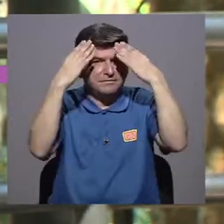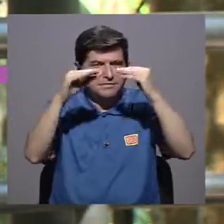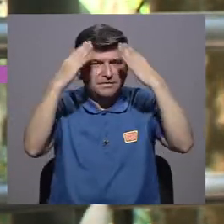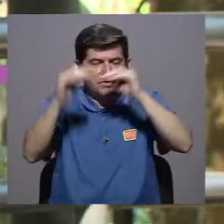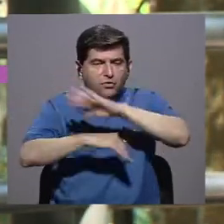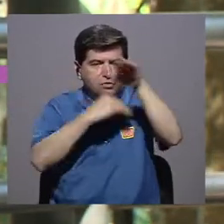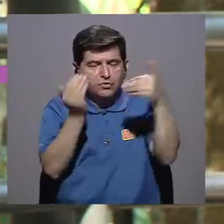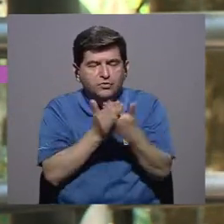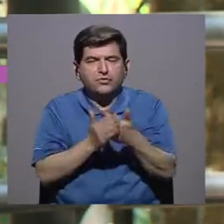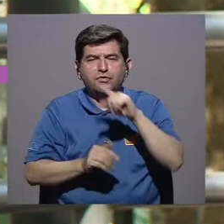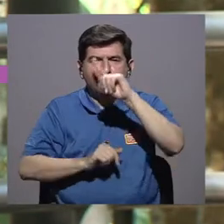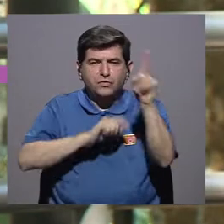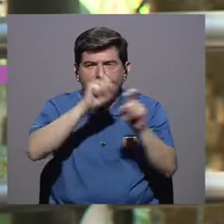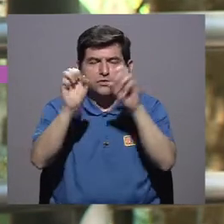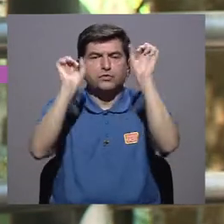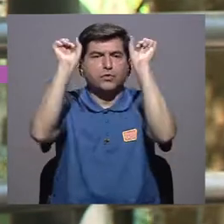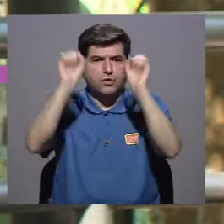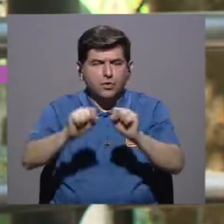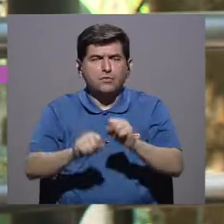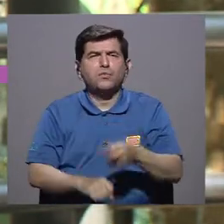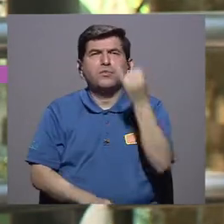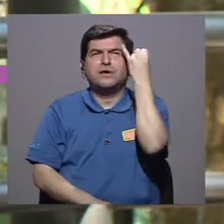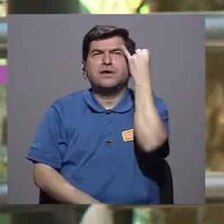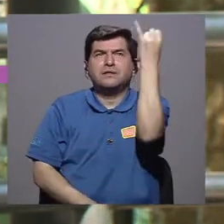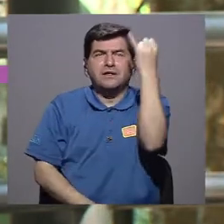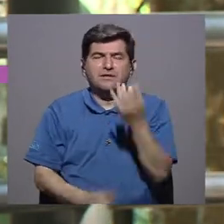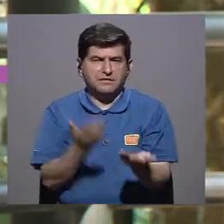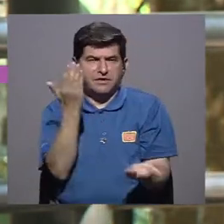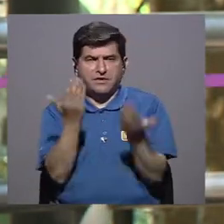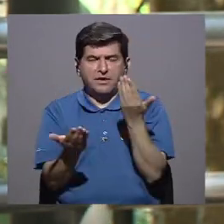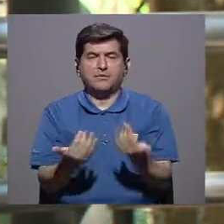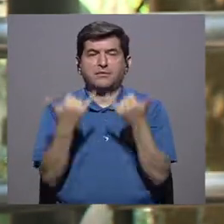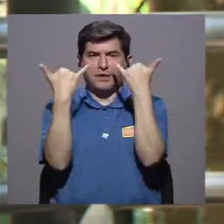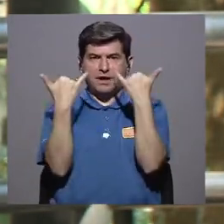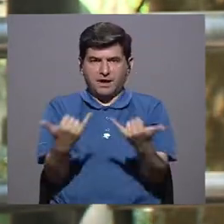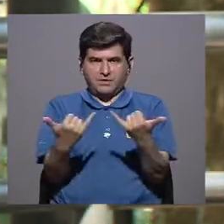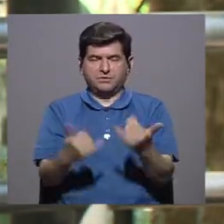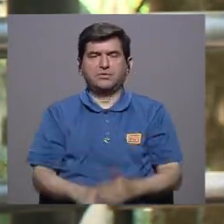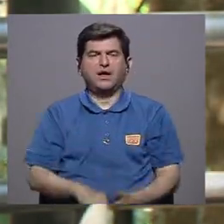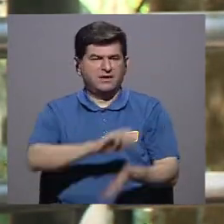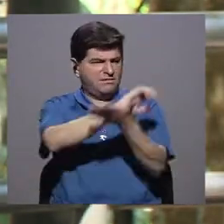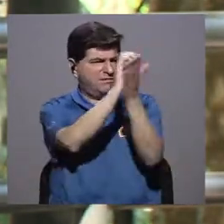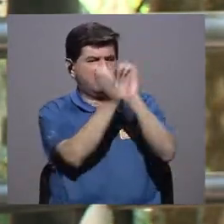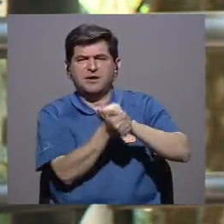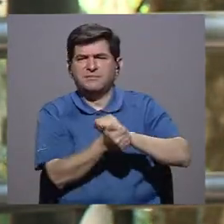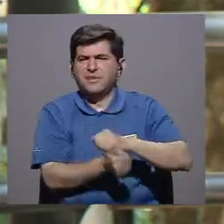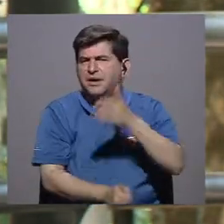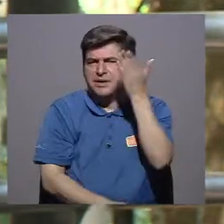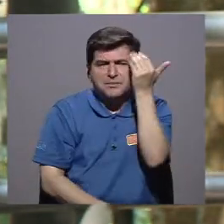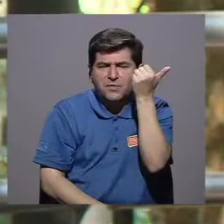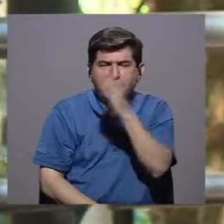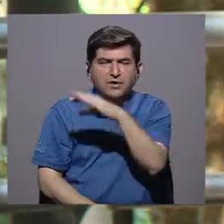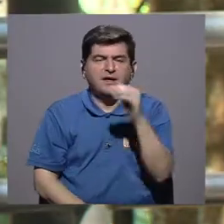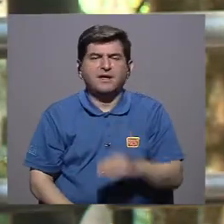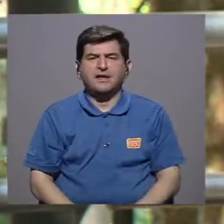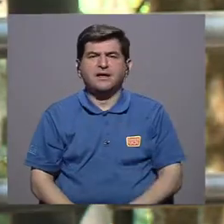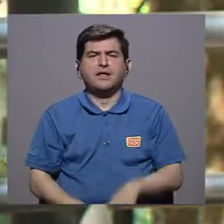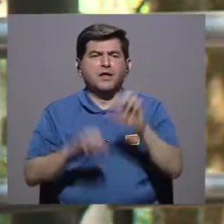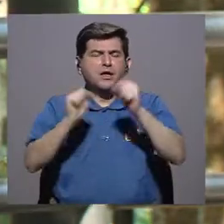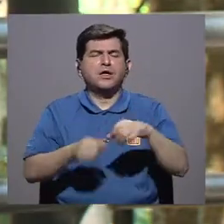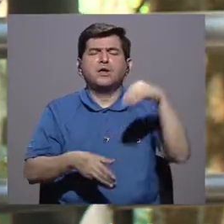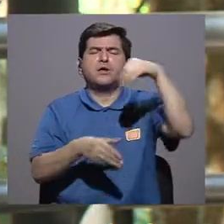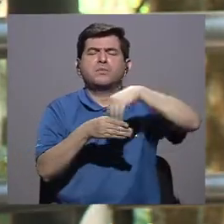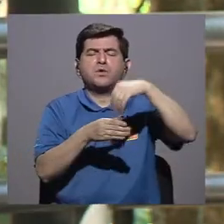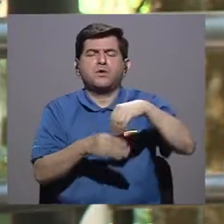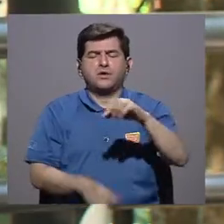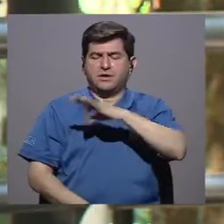la información de toda esta encuesta nos puede dar una base para comparar en el presente qué ha cambiado, por qué y qué se podría tomar